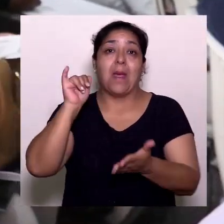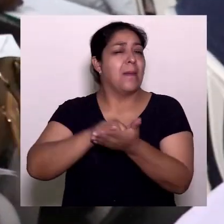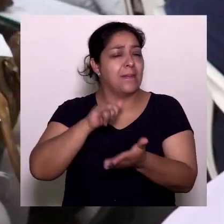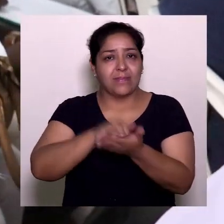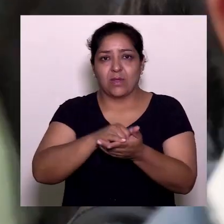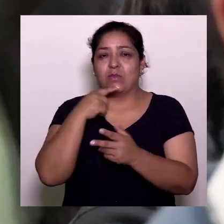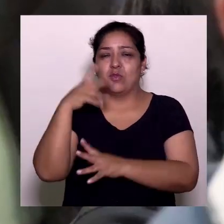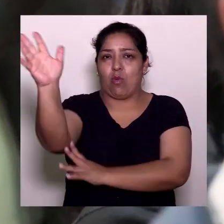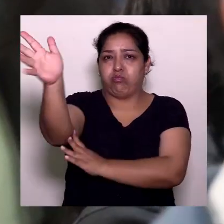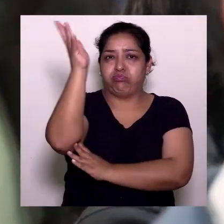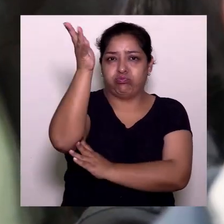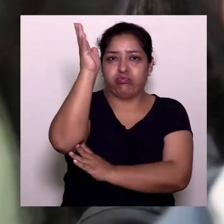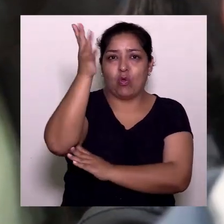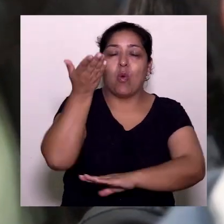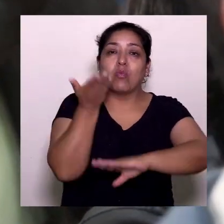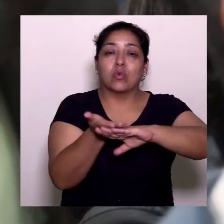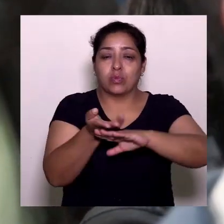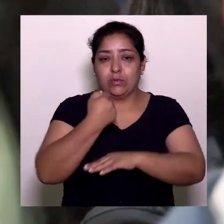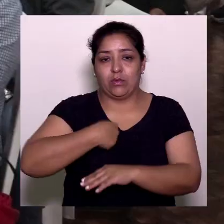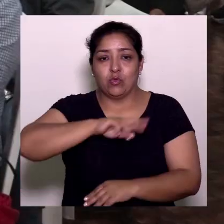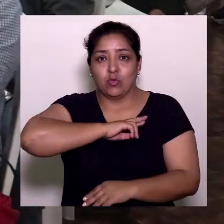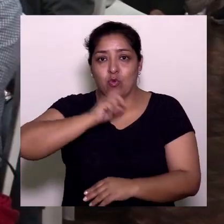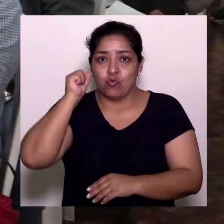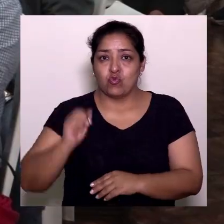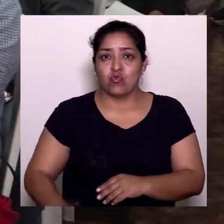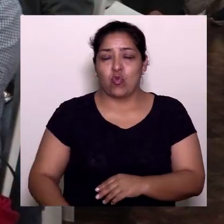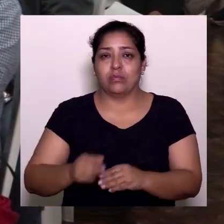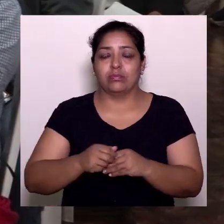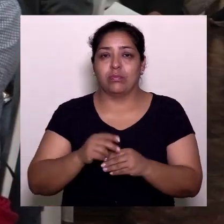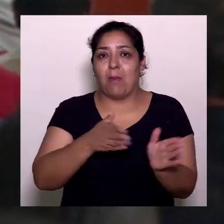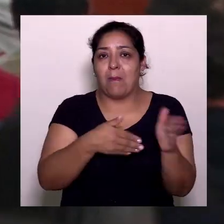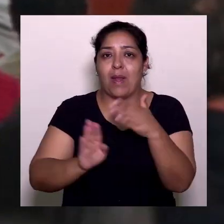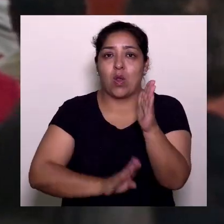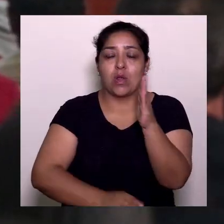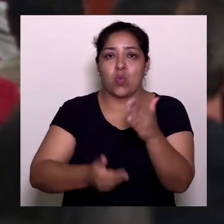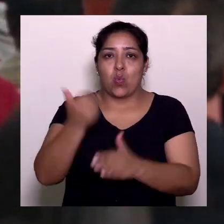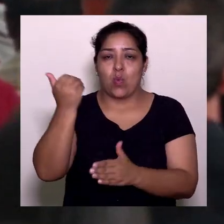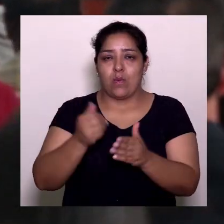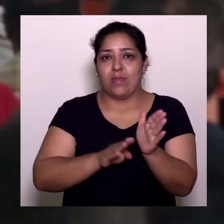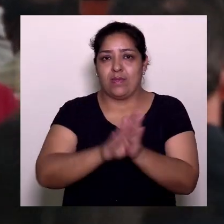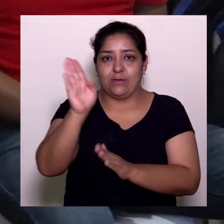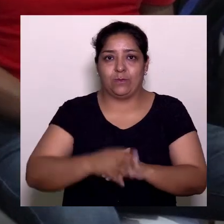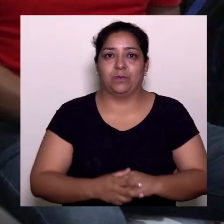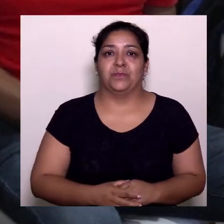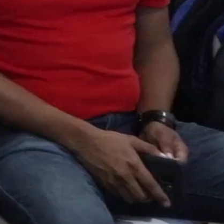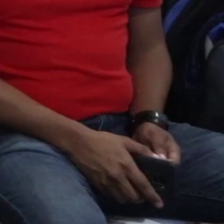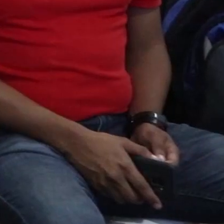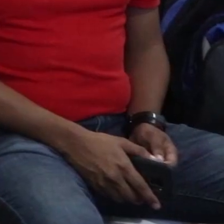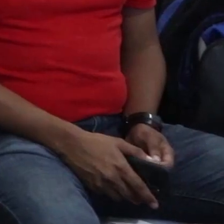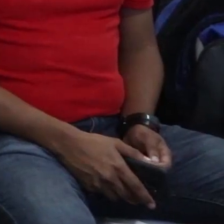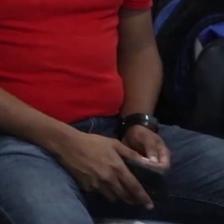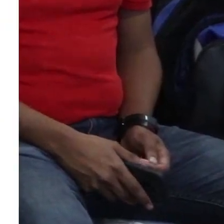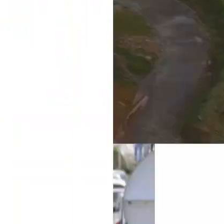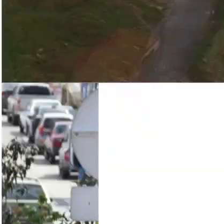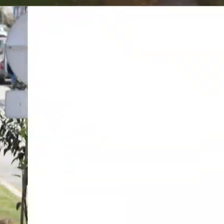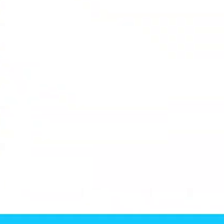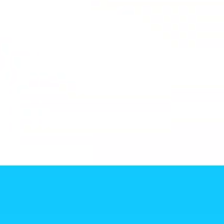Nariño. Asimismo, se socializaron propuestas desde este sur para la consolidación del nuevo Plan Nacional de Desarrollo.